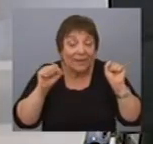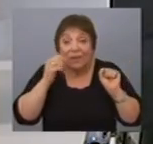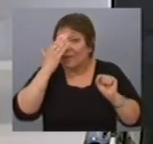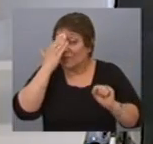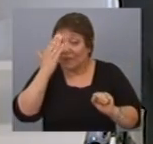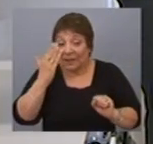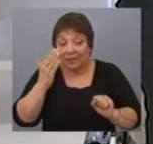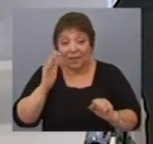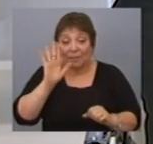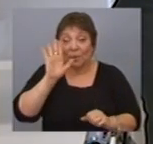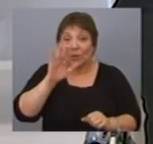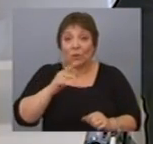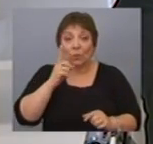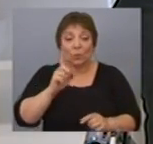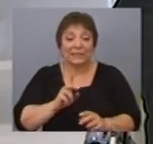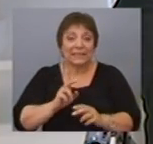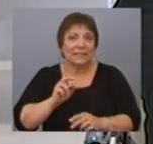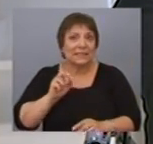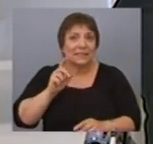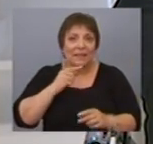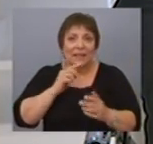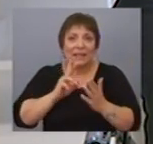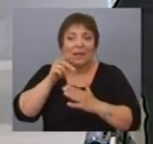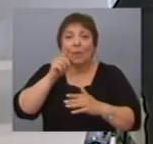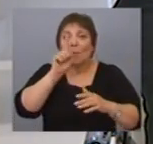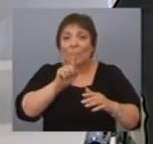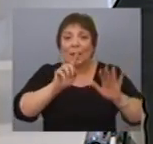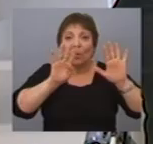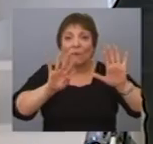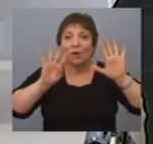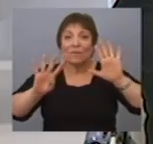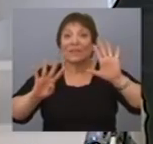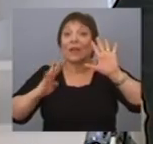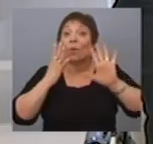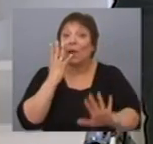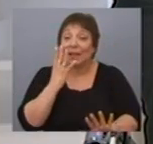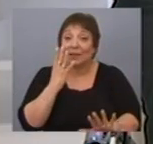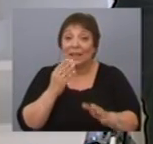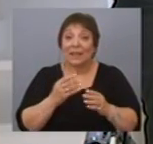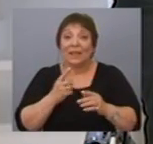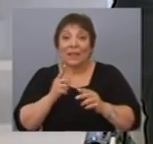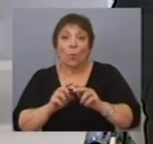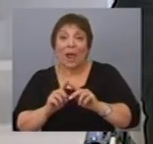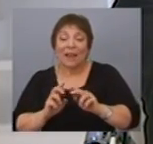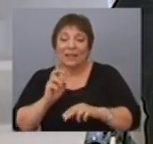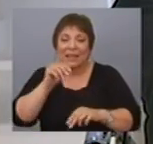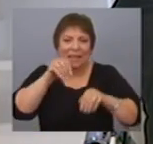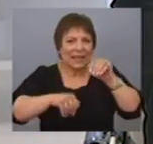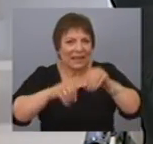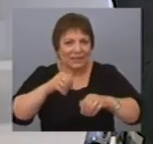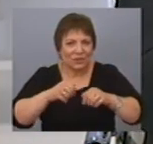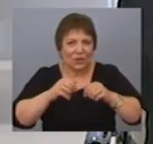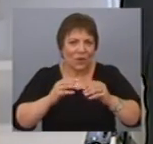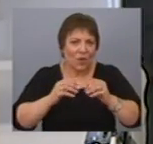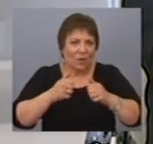Frente Amplio da su gran salto electoral en 1994. En 1994, aquella elección tan reñida,